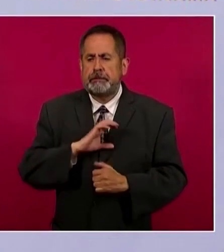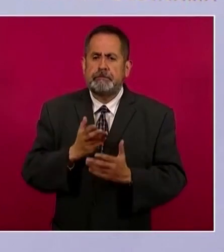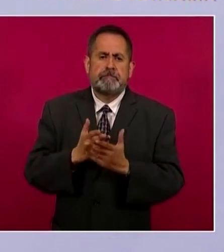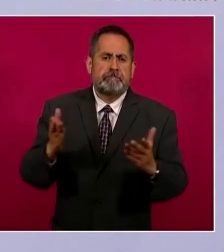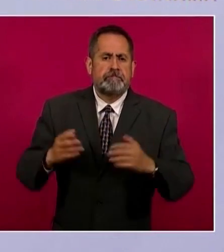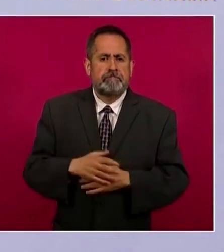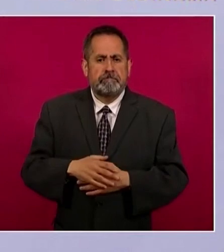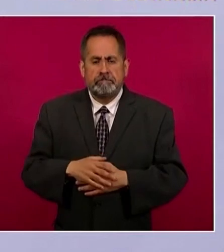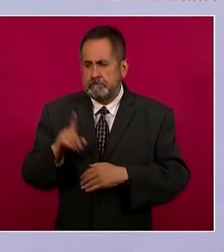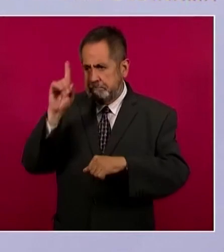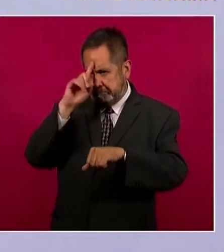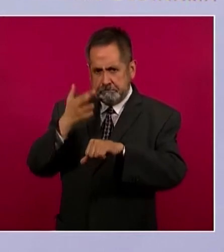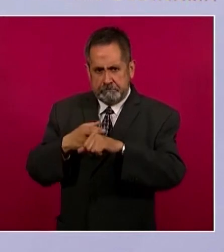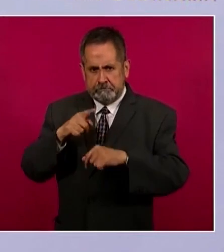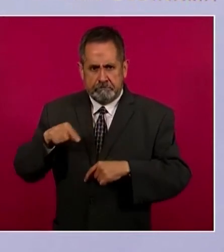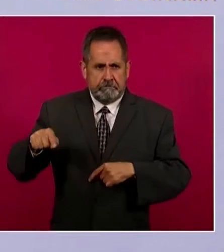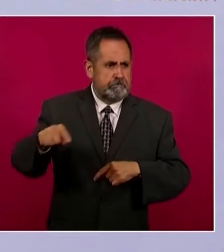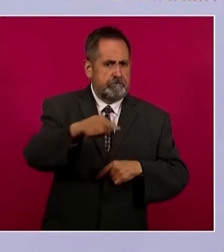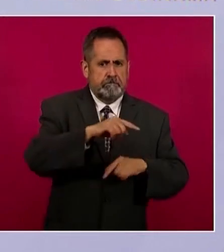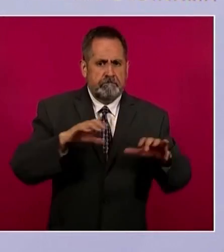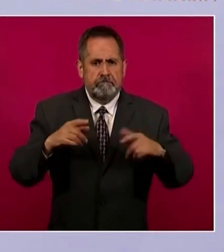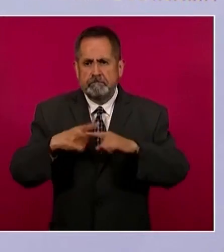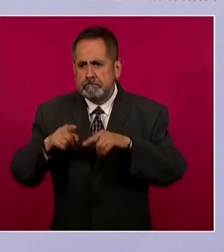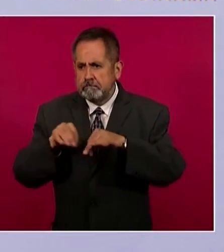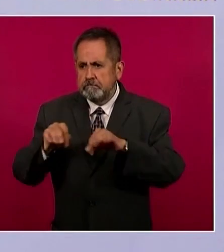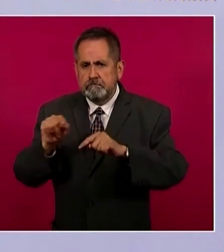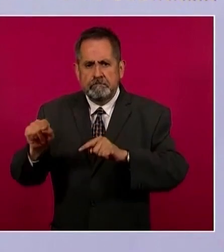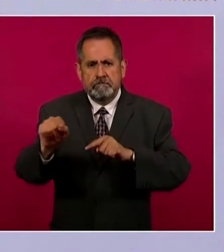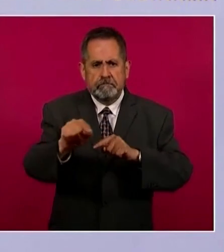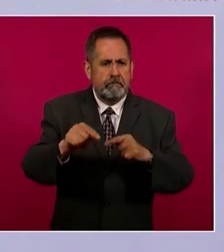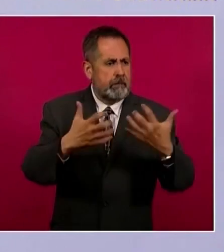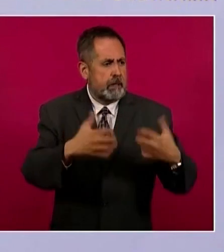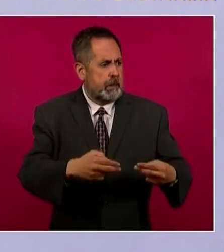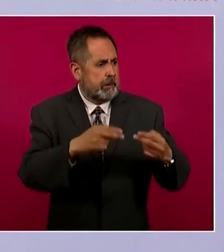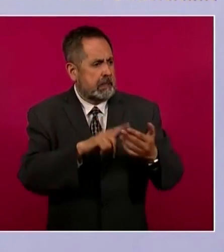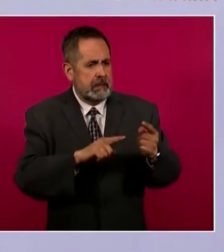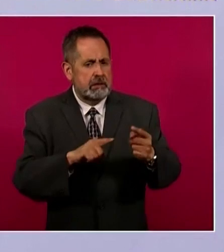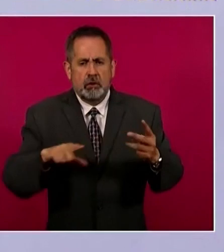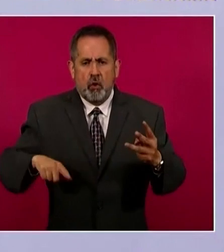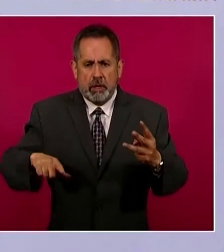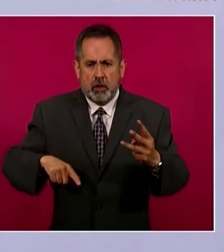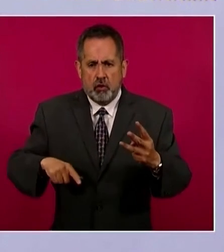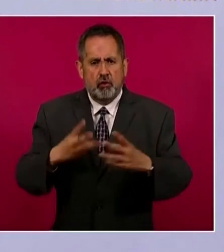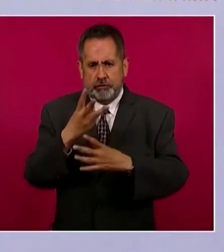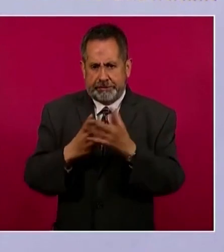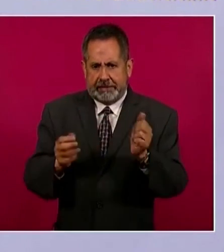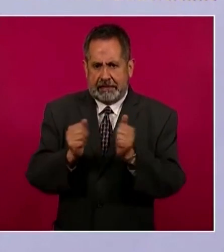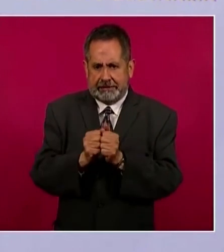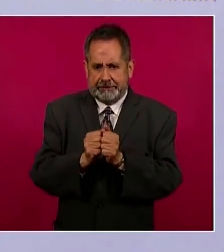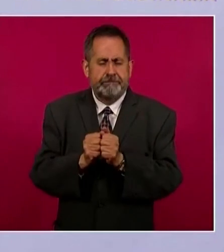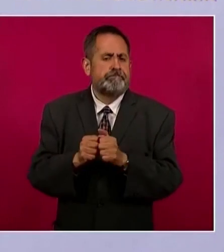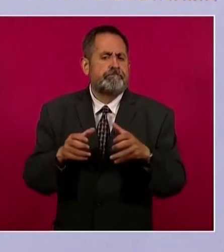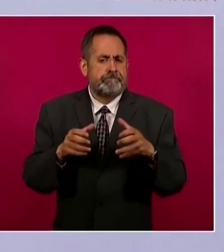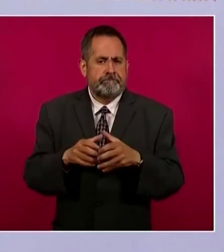estimados consejeros de los sectores, de los trabajadores, de las empresas y del gobierno, Carlos